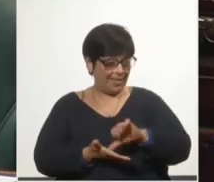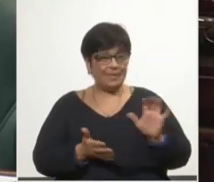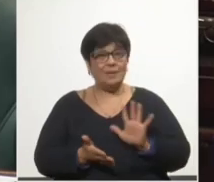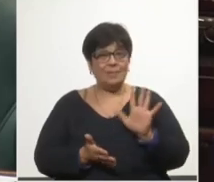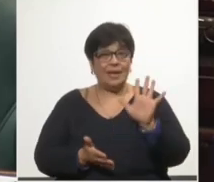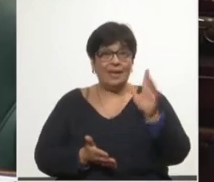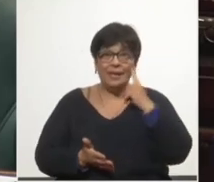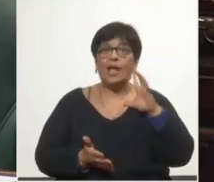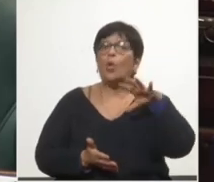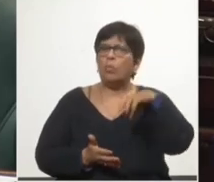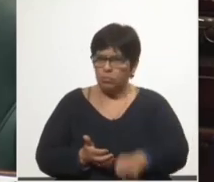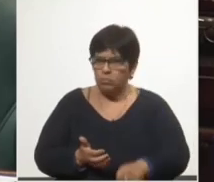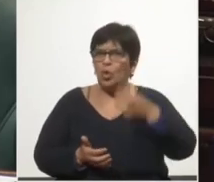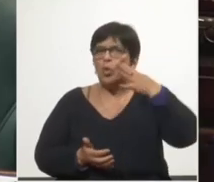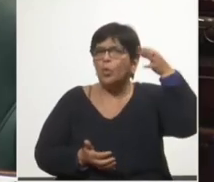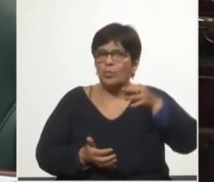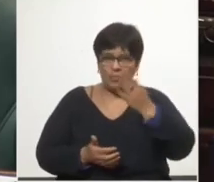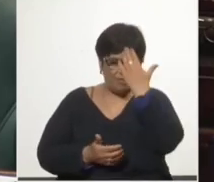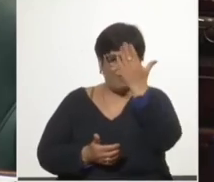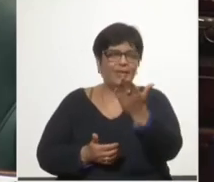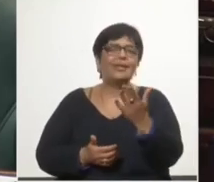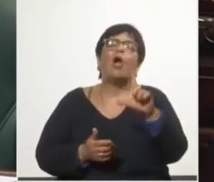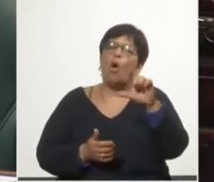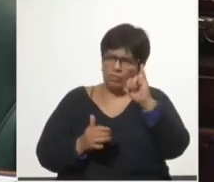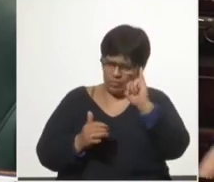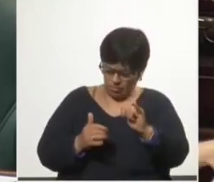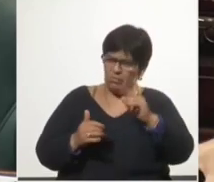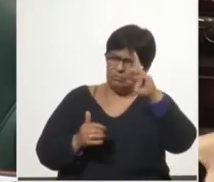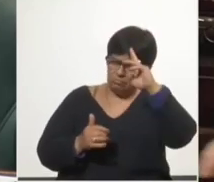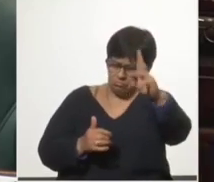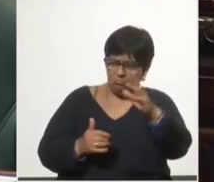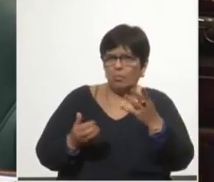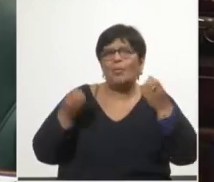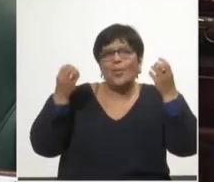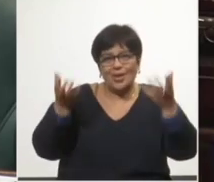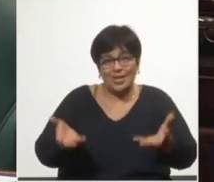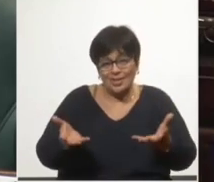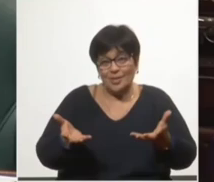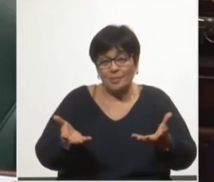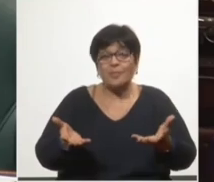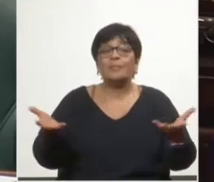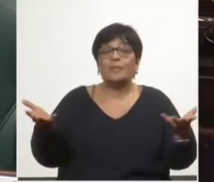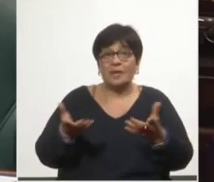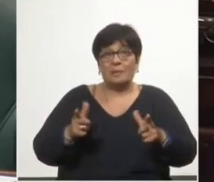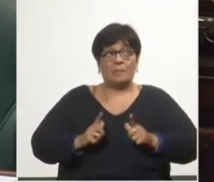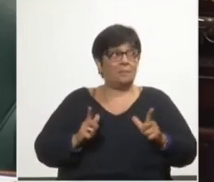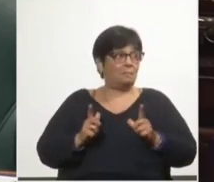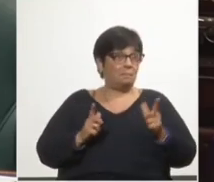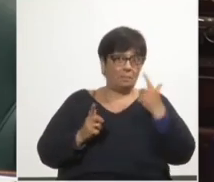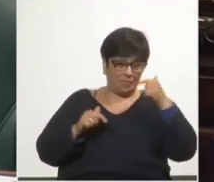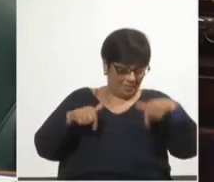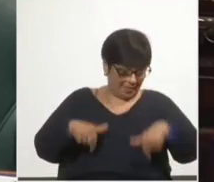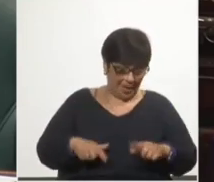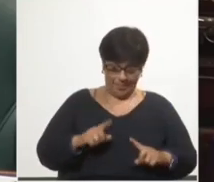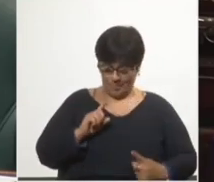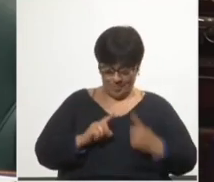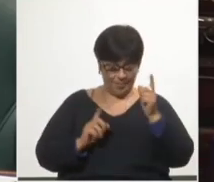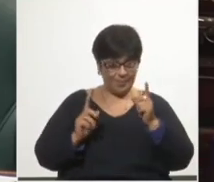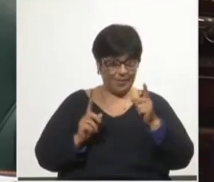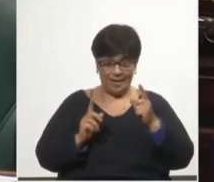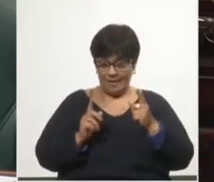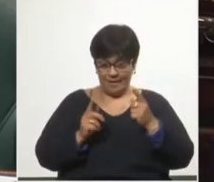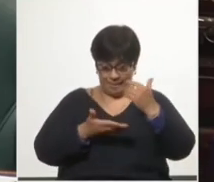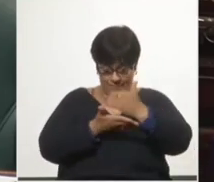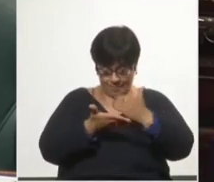cristalizó el Frente Amplio. Es muy válido que así fuera. Por esa razón, esperábamos hallar entre las prioridades de esta